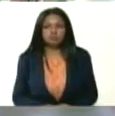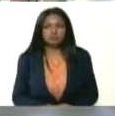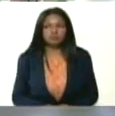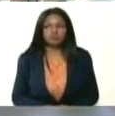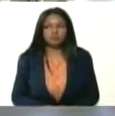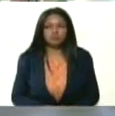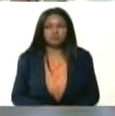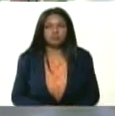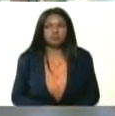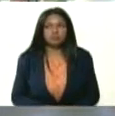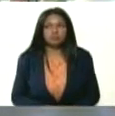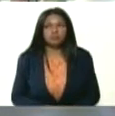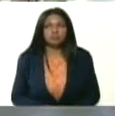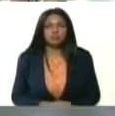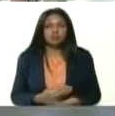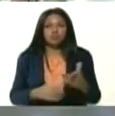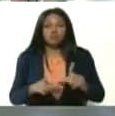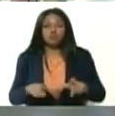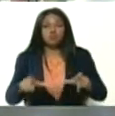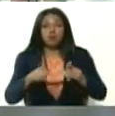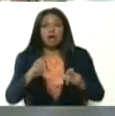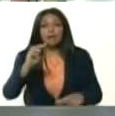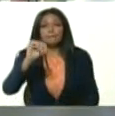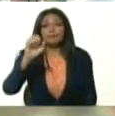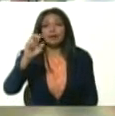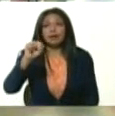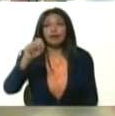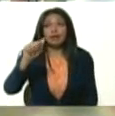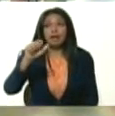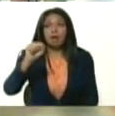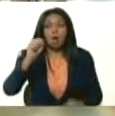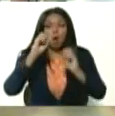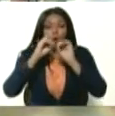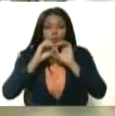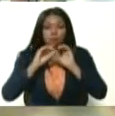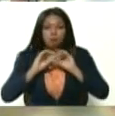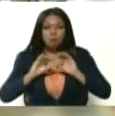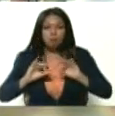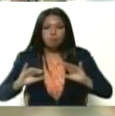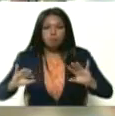Manaos, Roraima. Y parece que el crecimiento es exponencial.